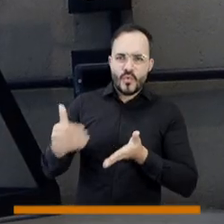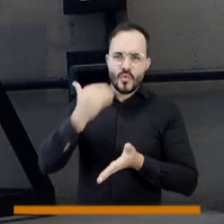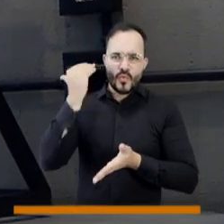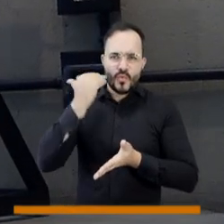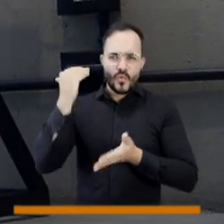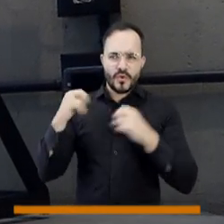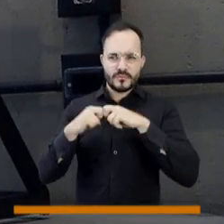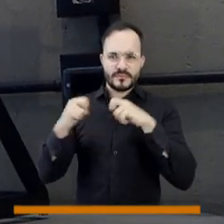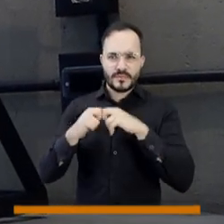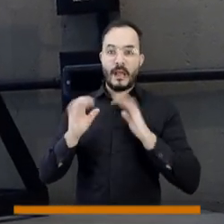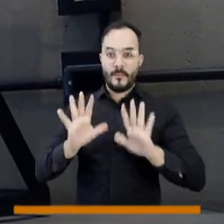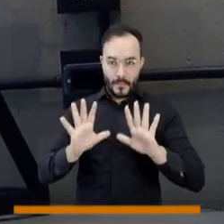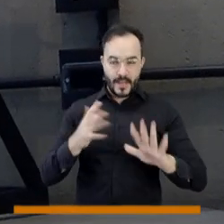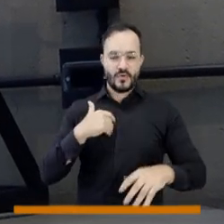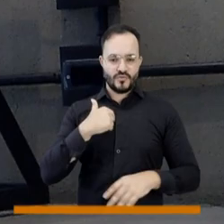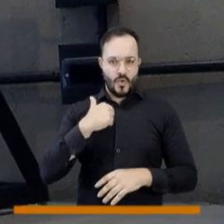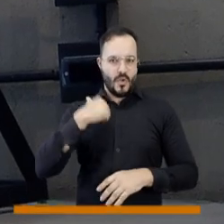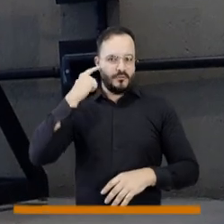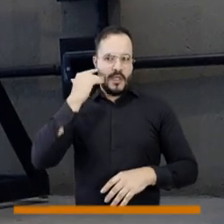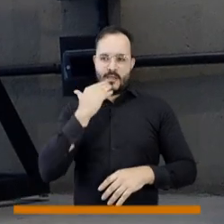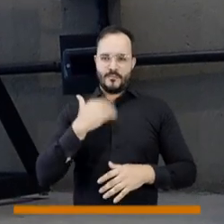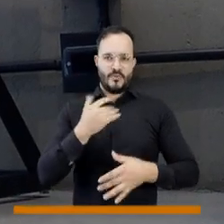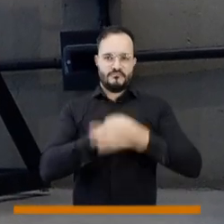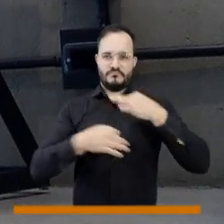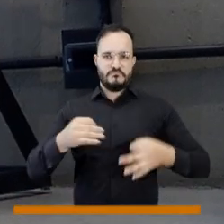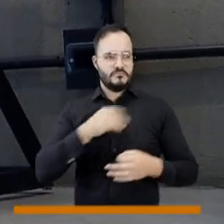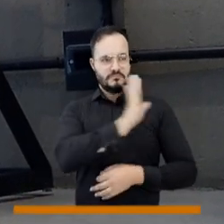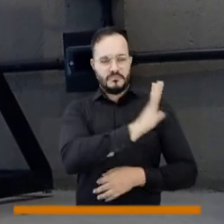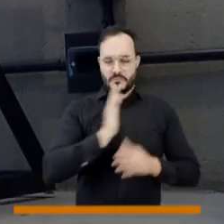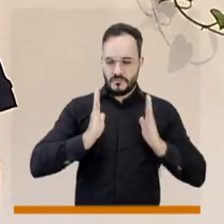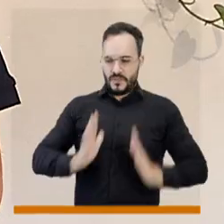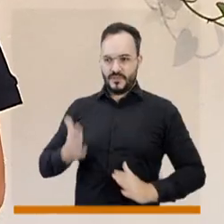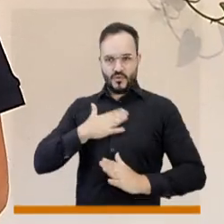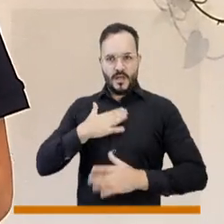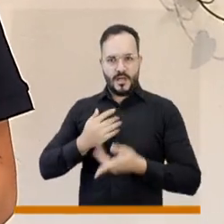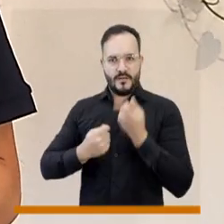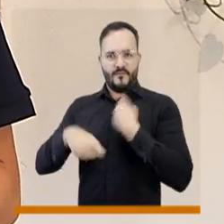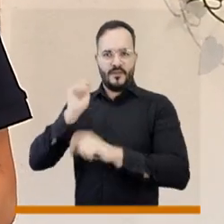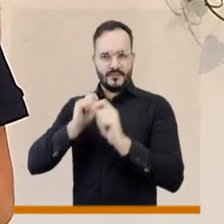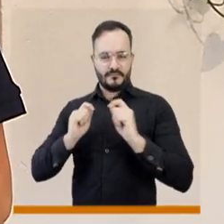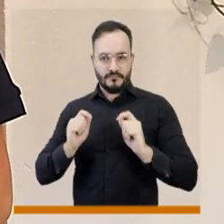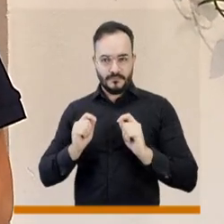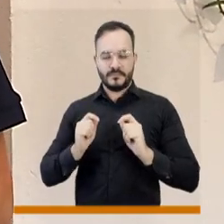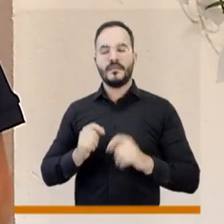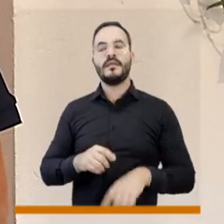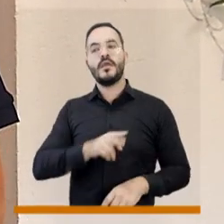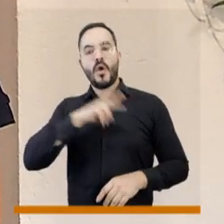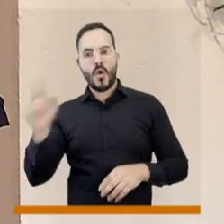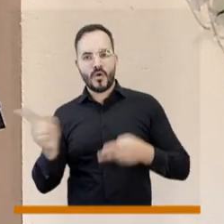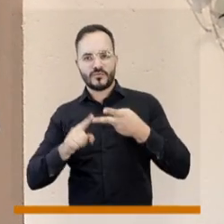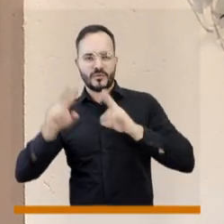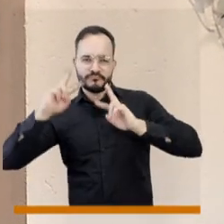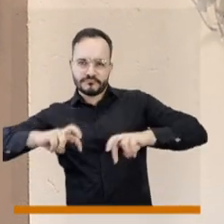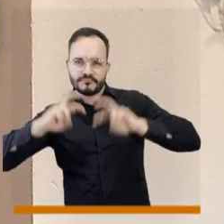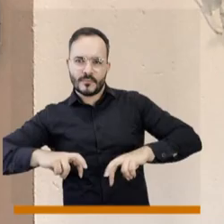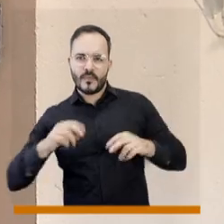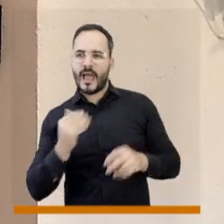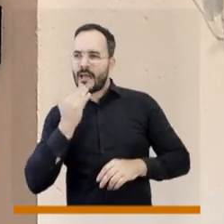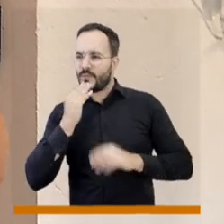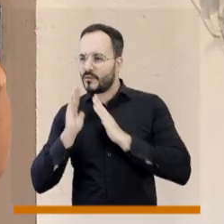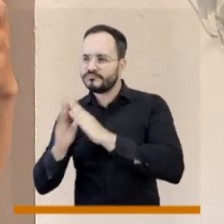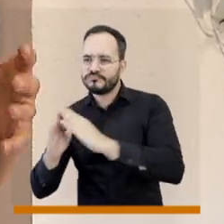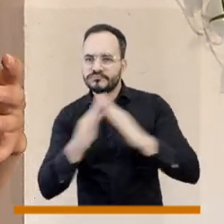vender energía yo que estoy acá con cualquier otra persona de Medellín y el otro busca evaluar cómo sería el comportamiento de una comunidad energética